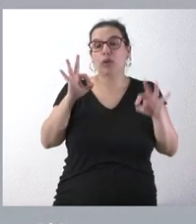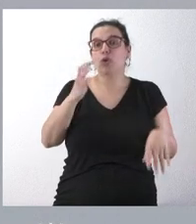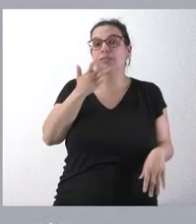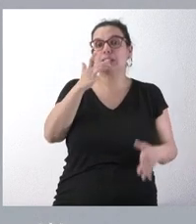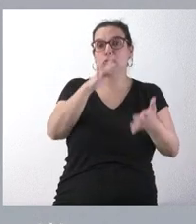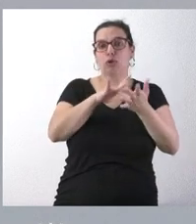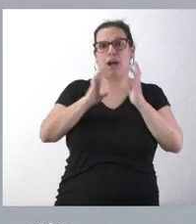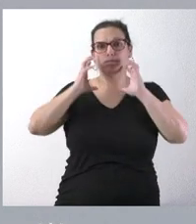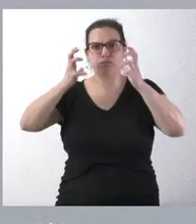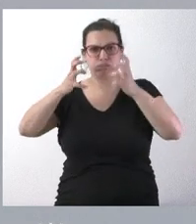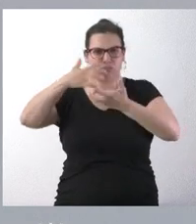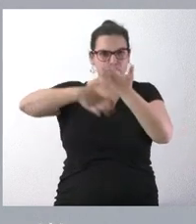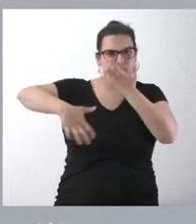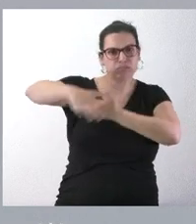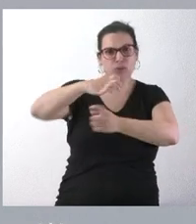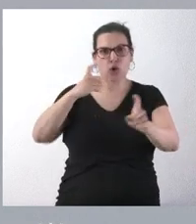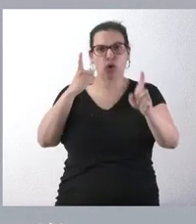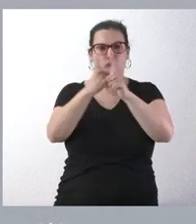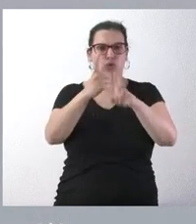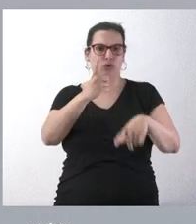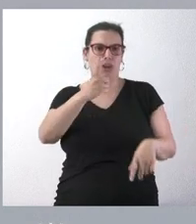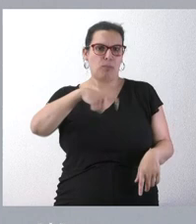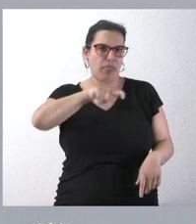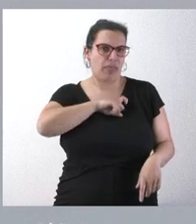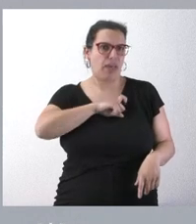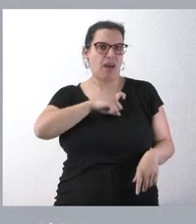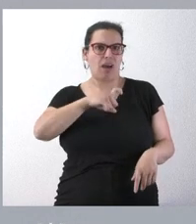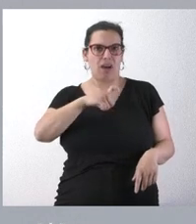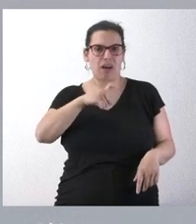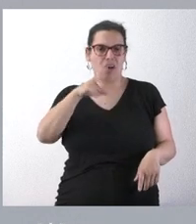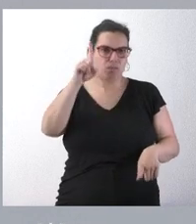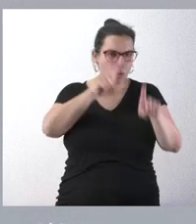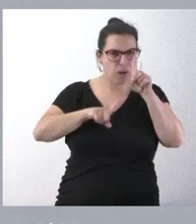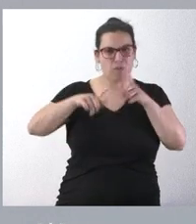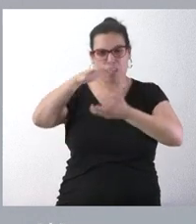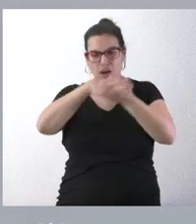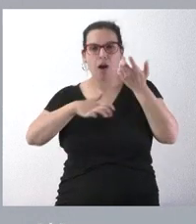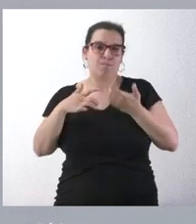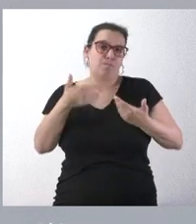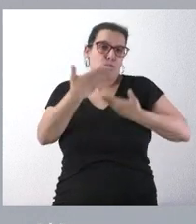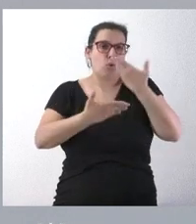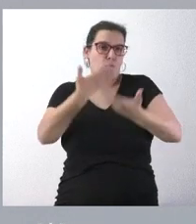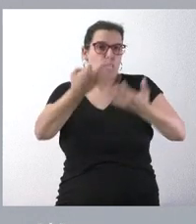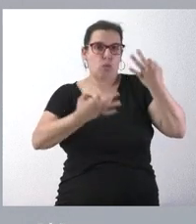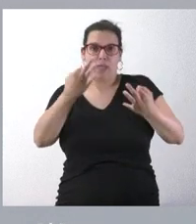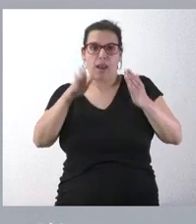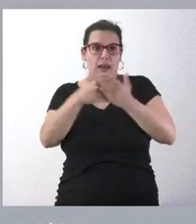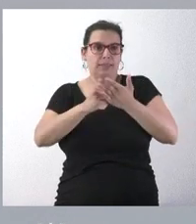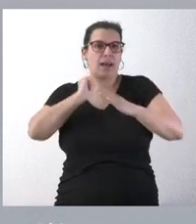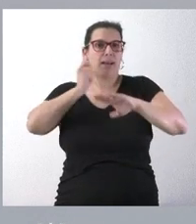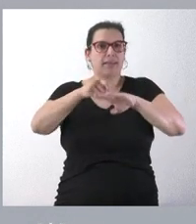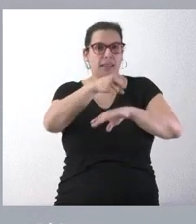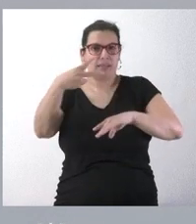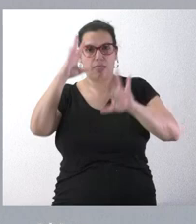elemento de agresión a fuerzas y cuerpas de seguridad del Estado, esto lleva su procedimiento judicial y su sentencia. Nosotros sí que